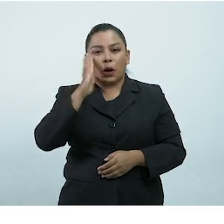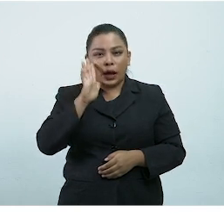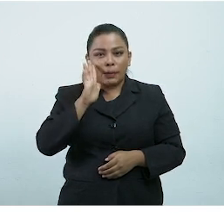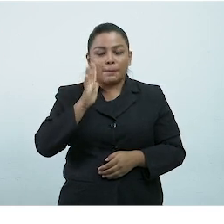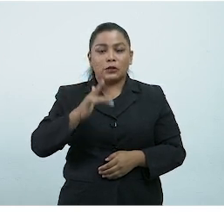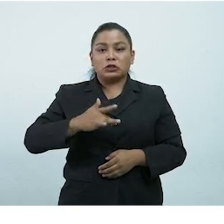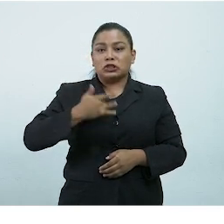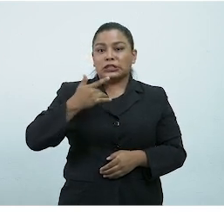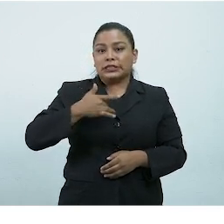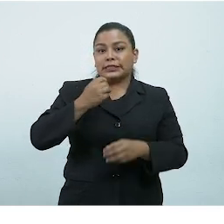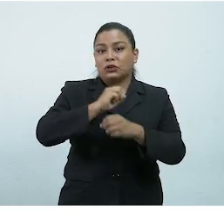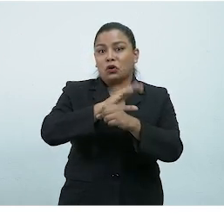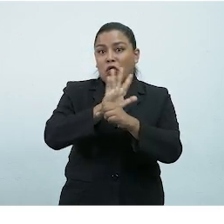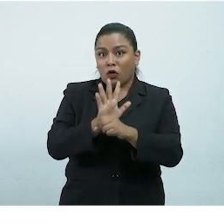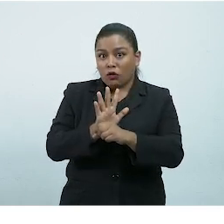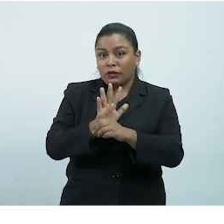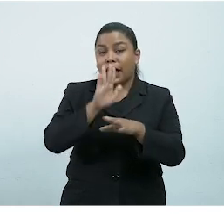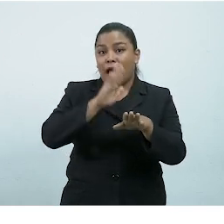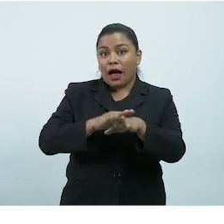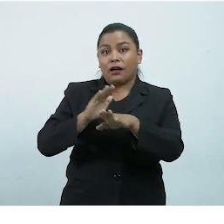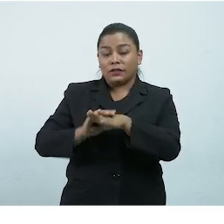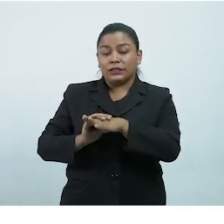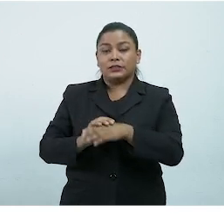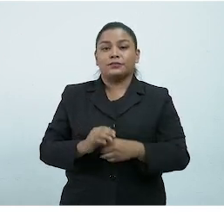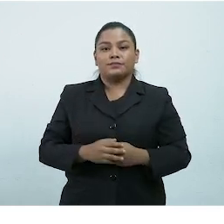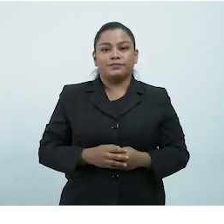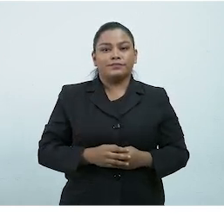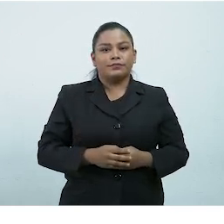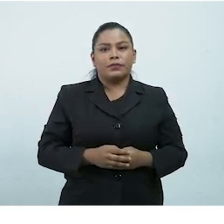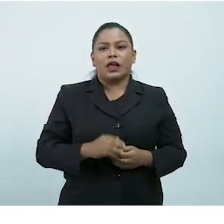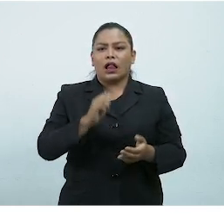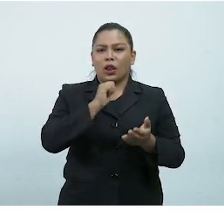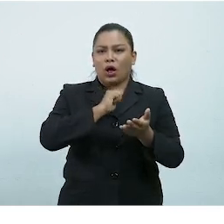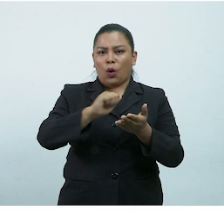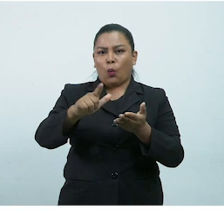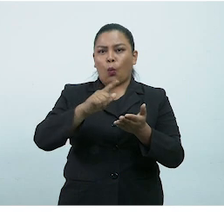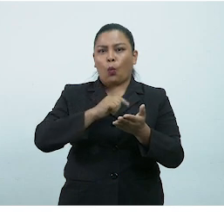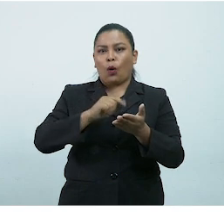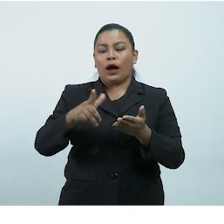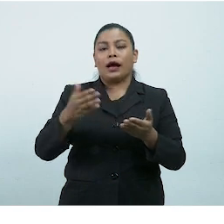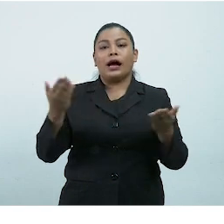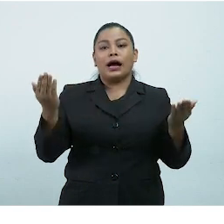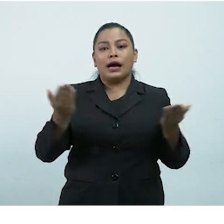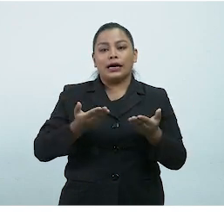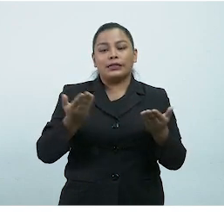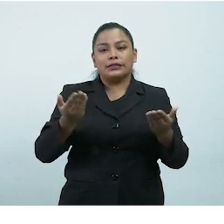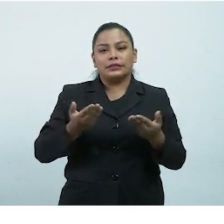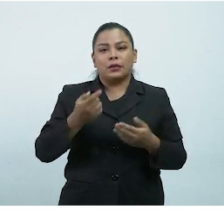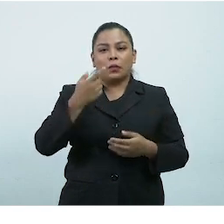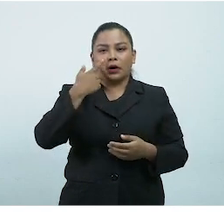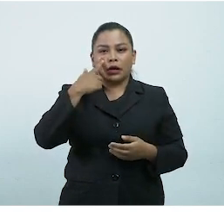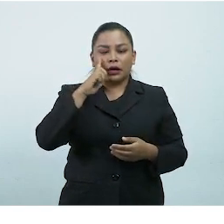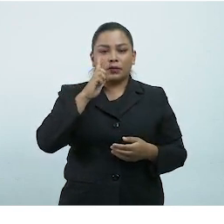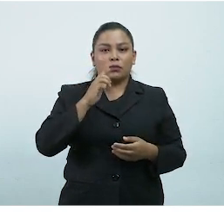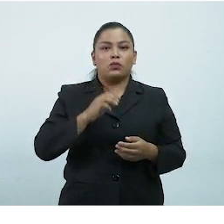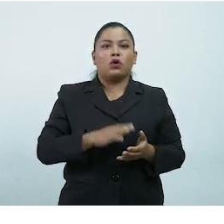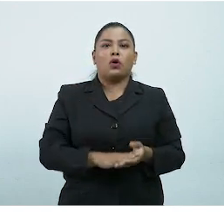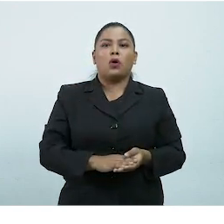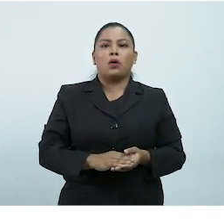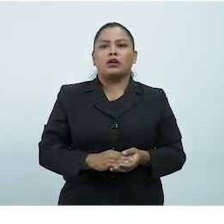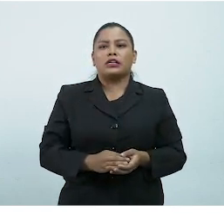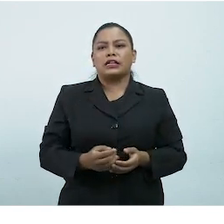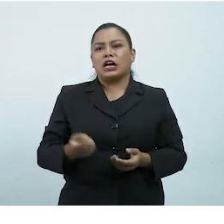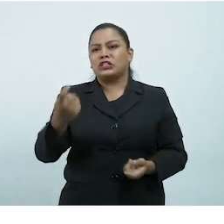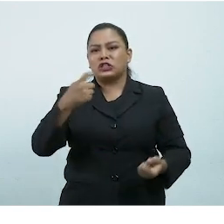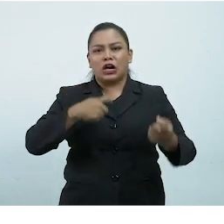presentar síntomas relacionados al COVID-19 La institución educativa debe tomar acciones sobre la notificación de asistencia De